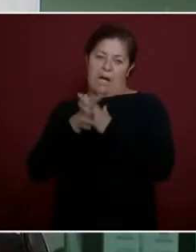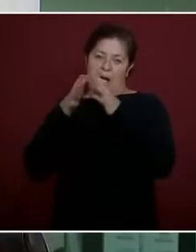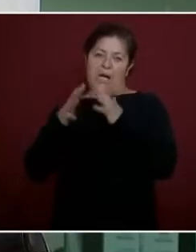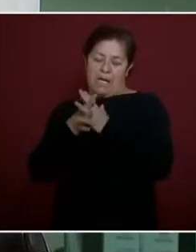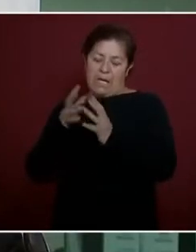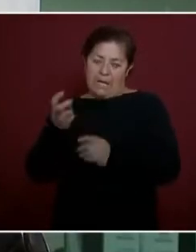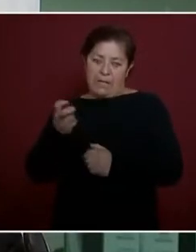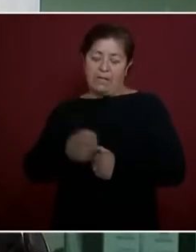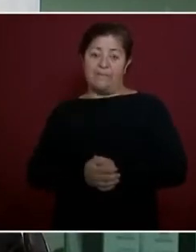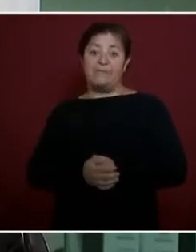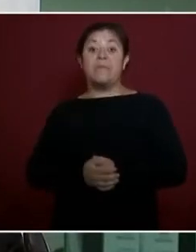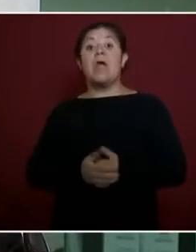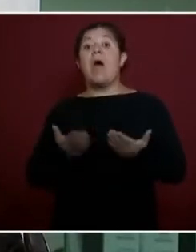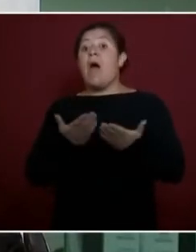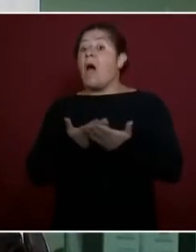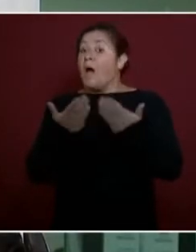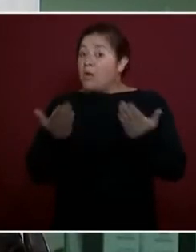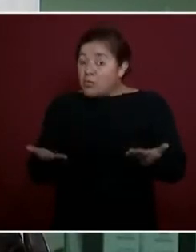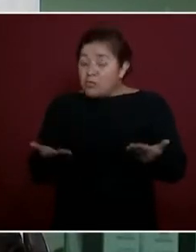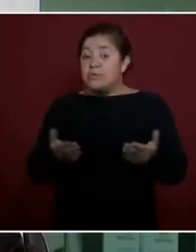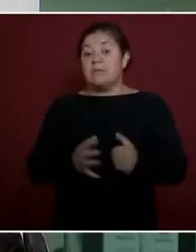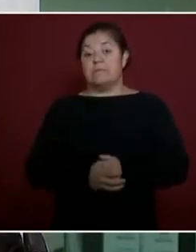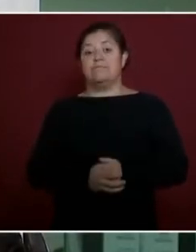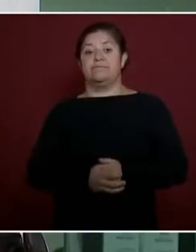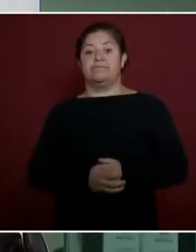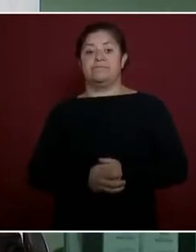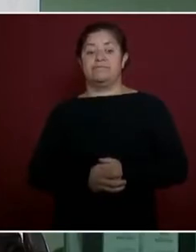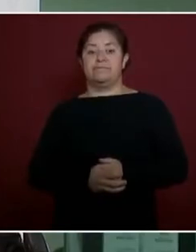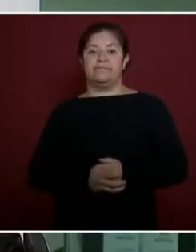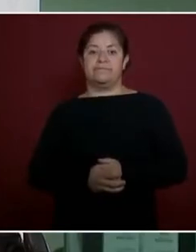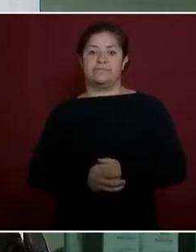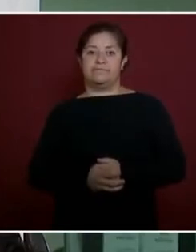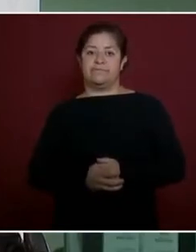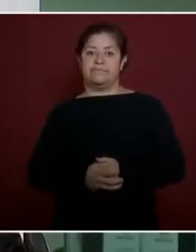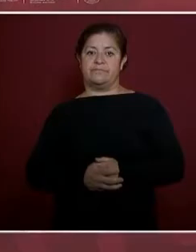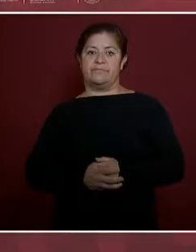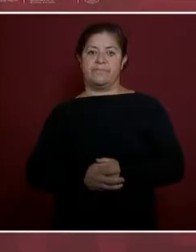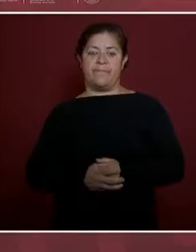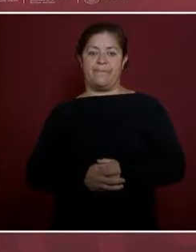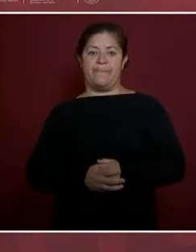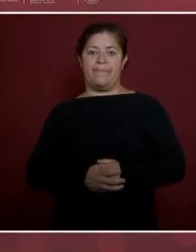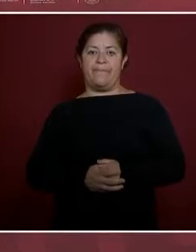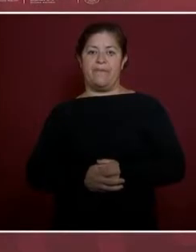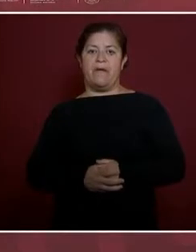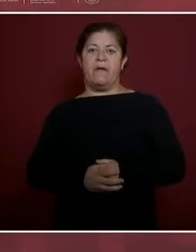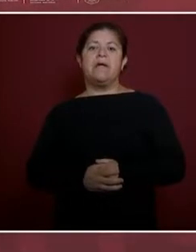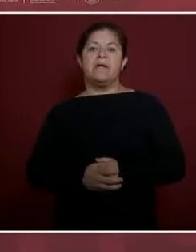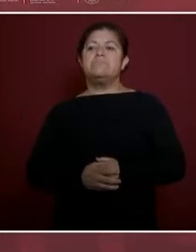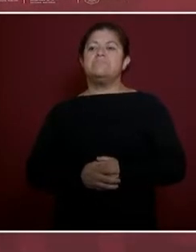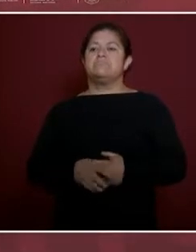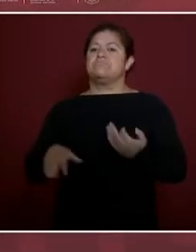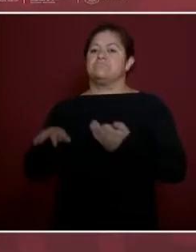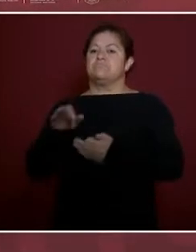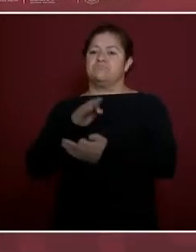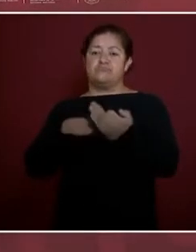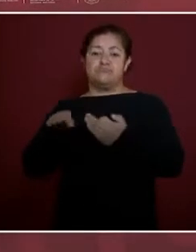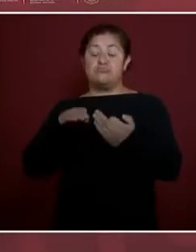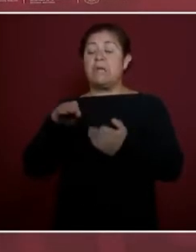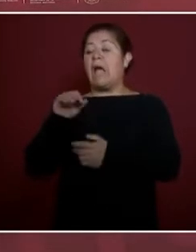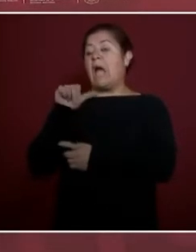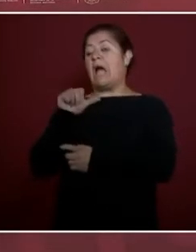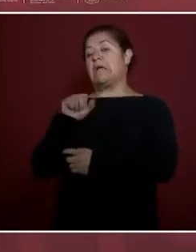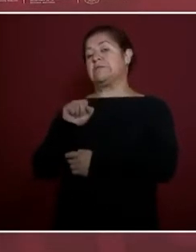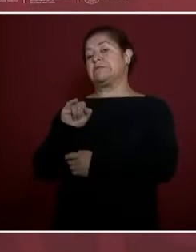hay también una intranquilidad en Asia.